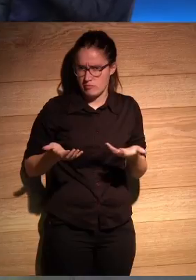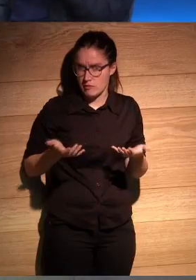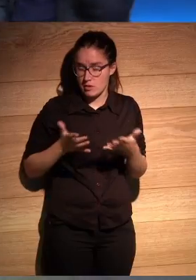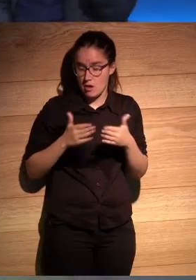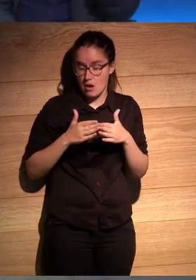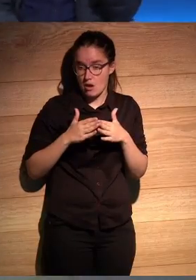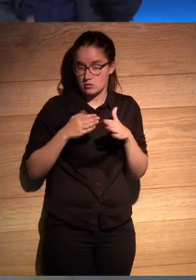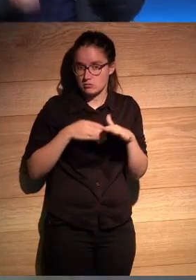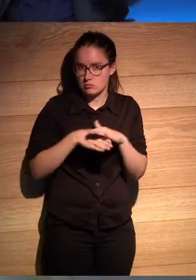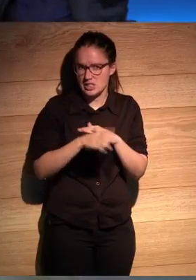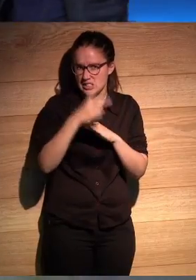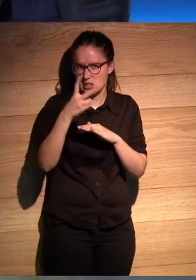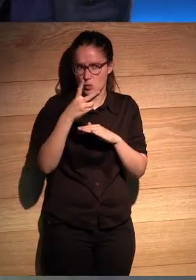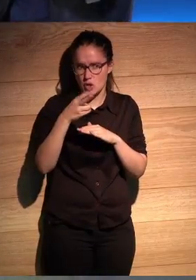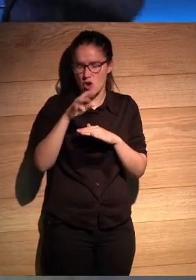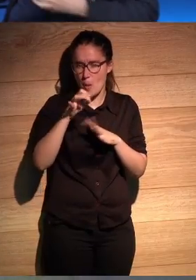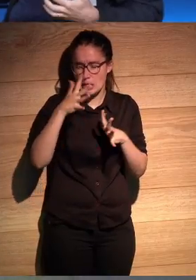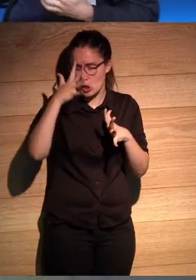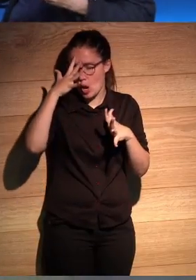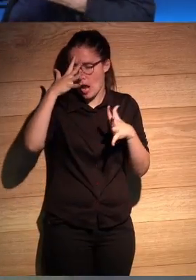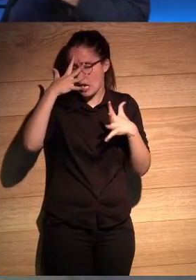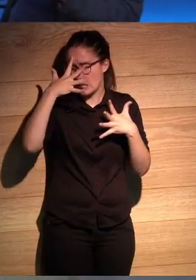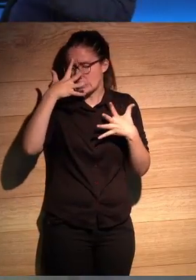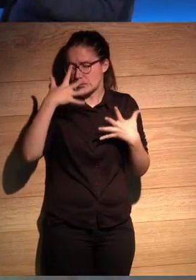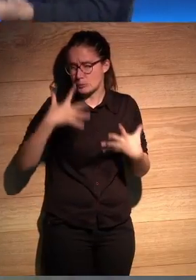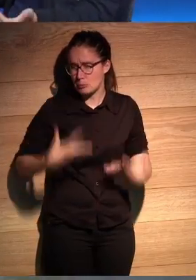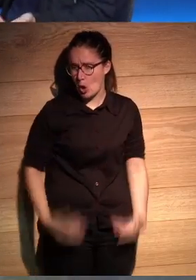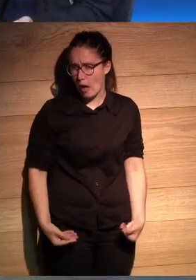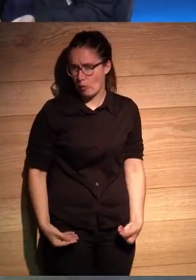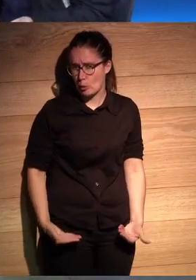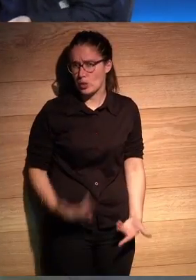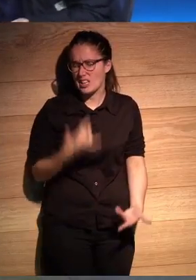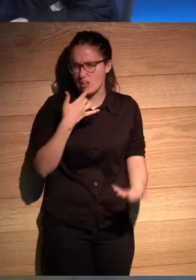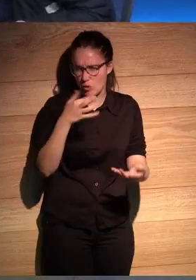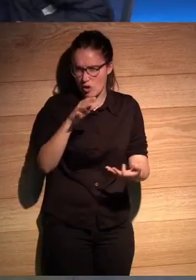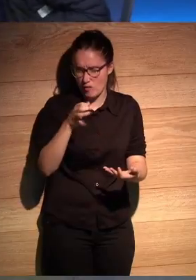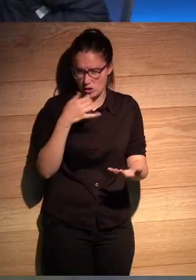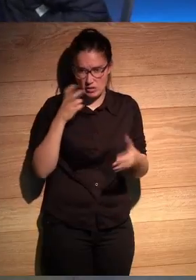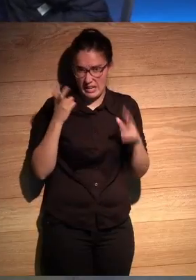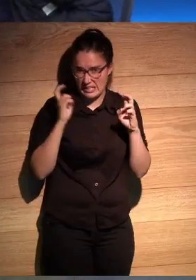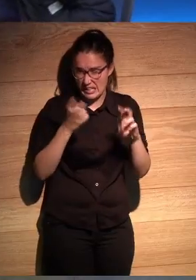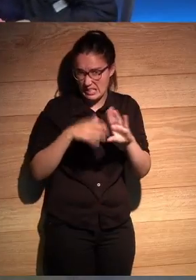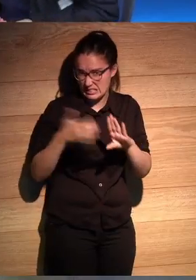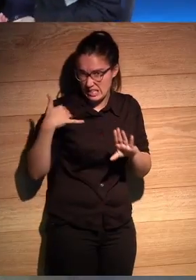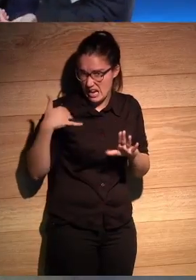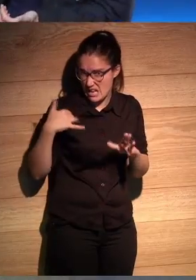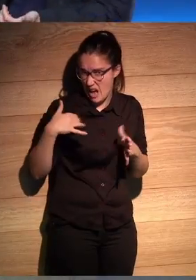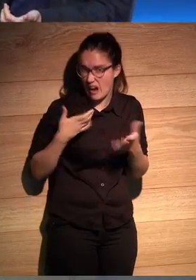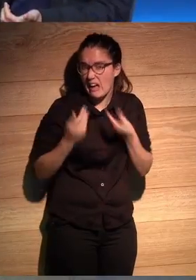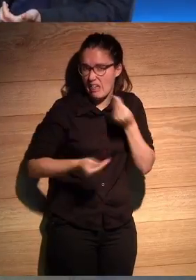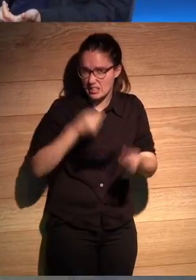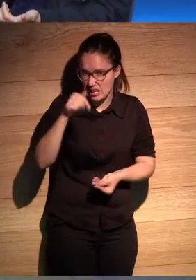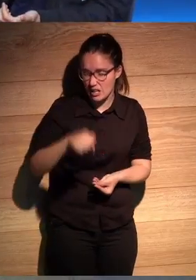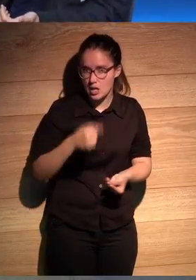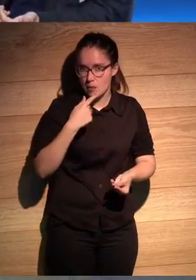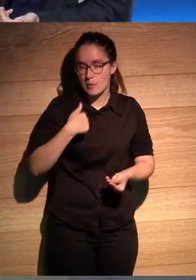llega a casa y me viene un segundo piso y está Roberto empapado y digo Roberto ¿qué? si yo te deje en el tren que te ibas a Blanes ¿qué haces aquí?